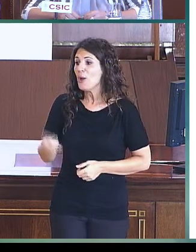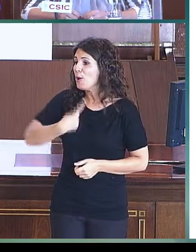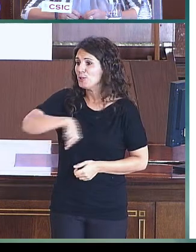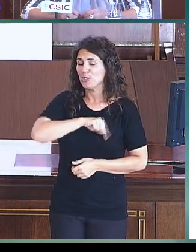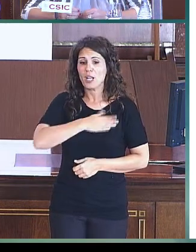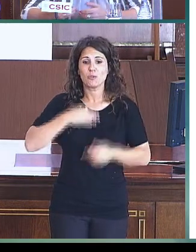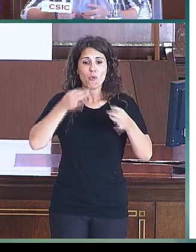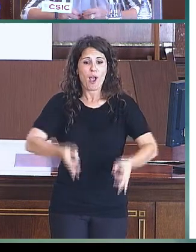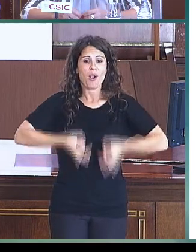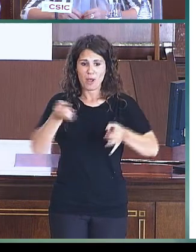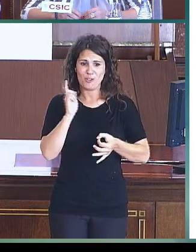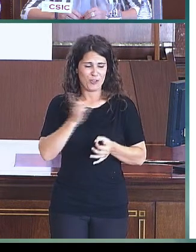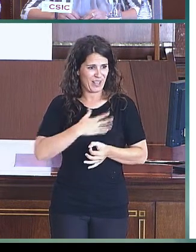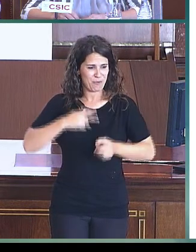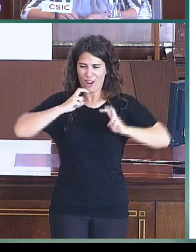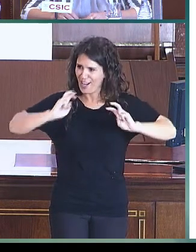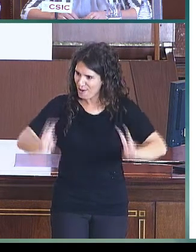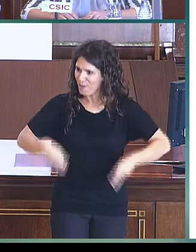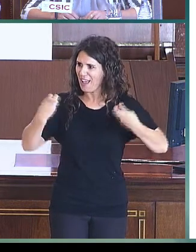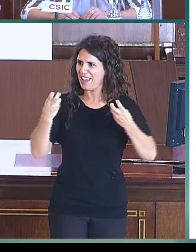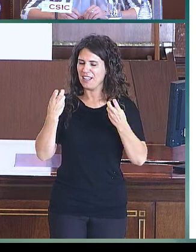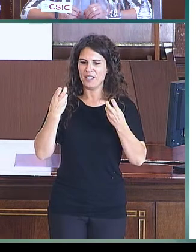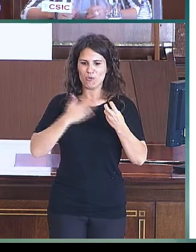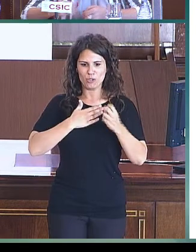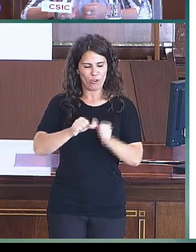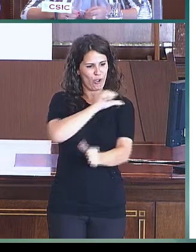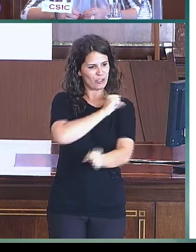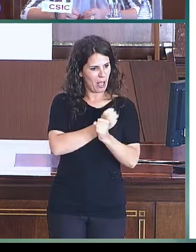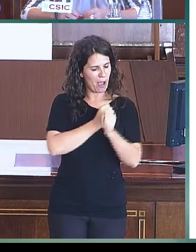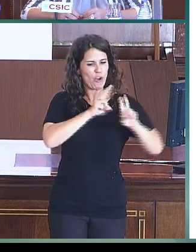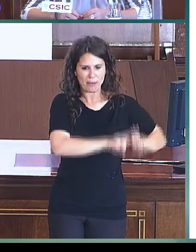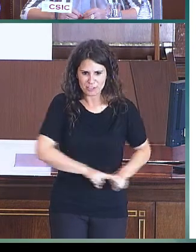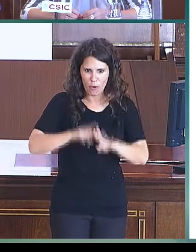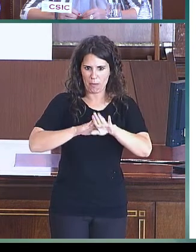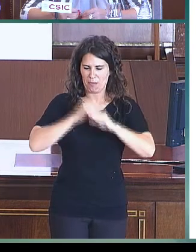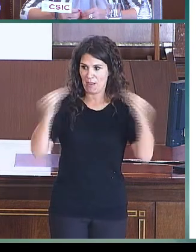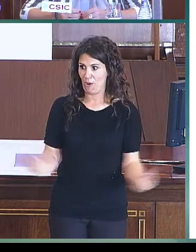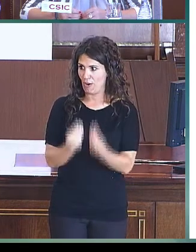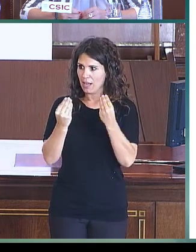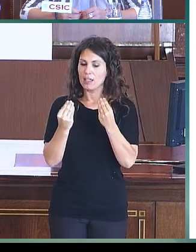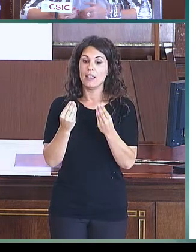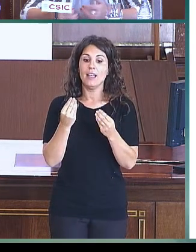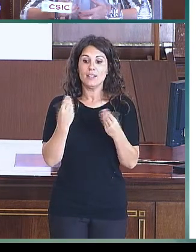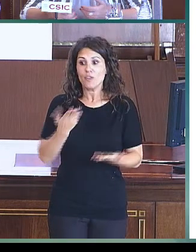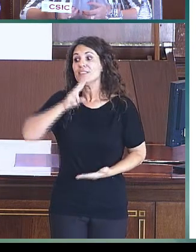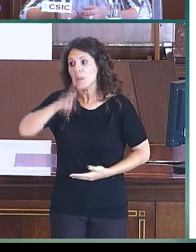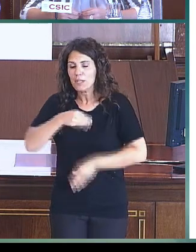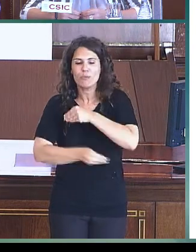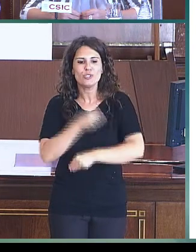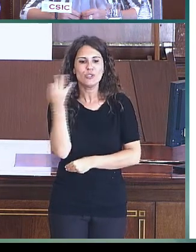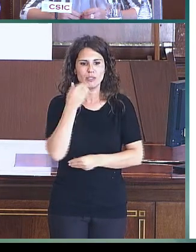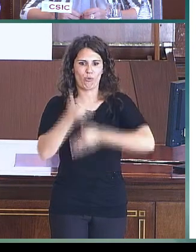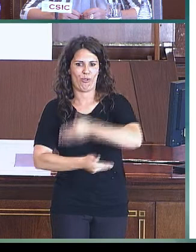continuamos y revisando nuestra práctica educativa, pues se han ido llevando también a cabo toda una serie de procesos de